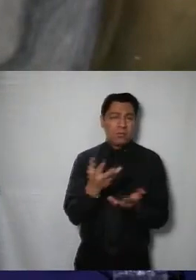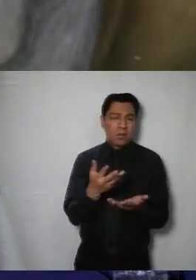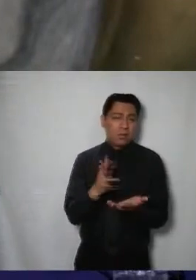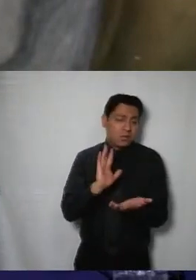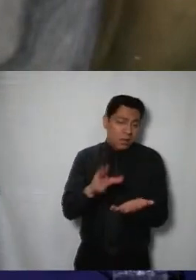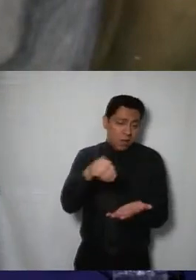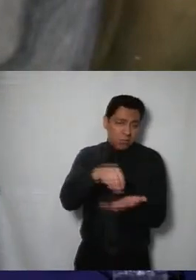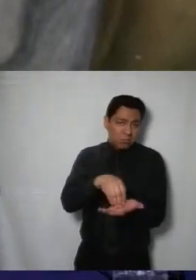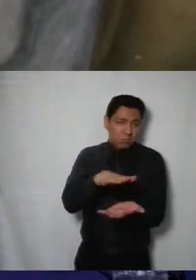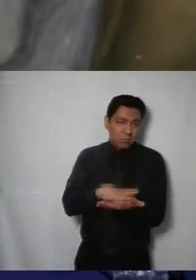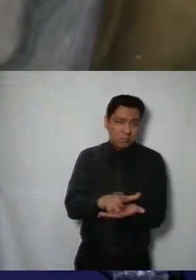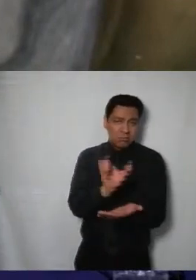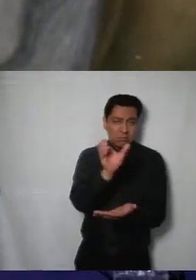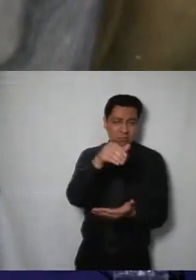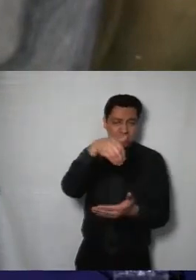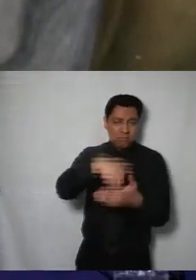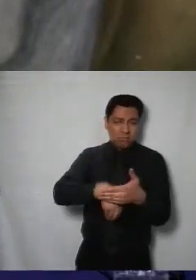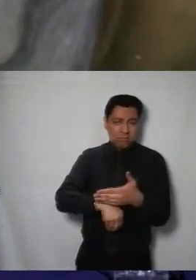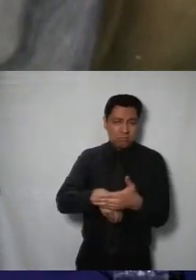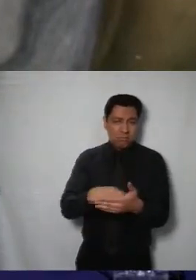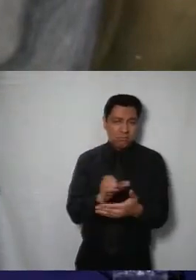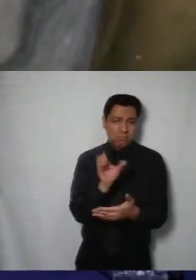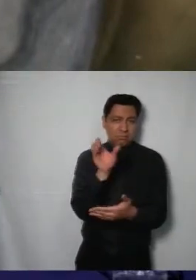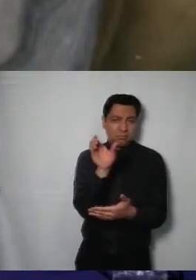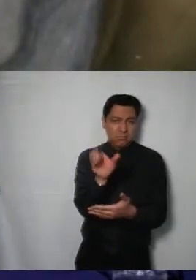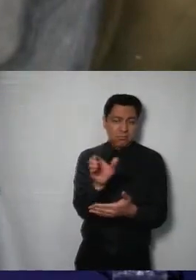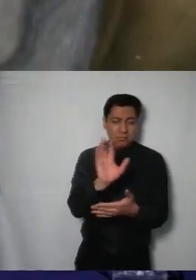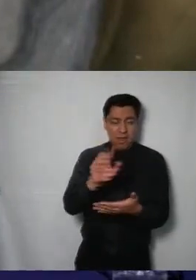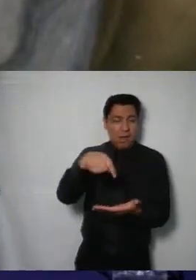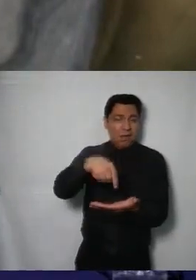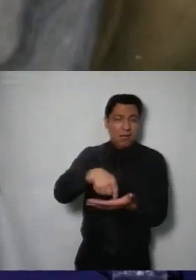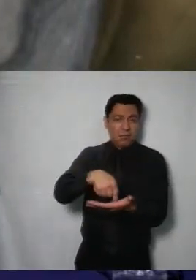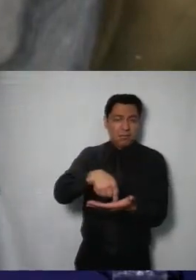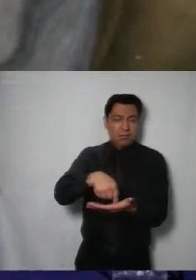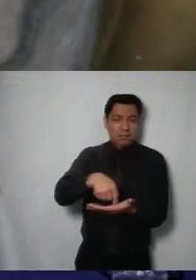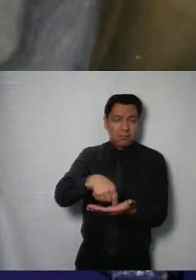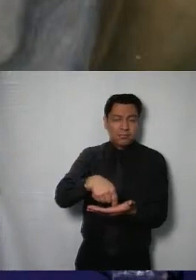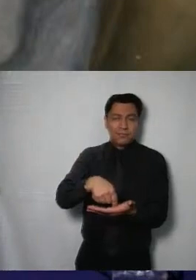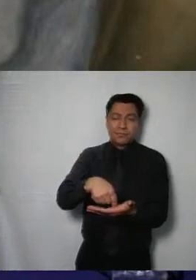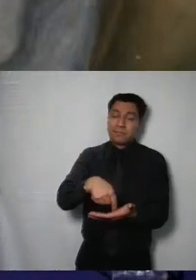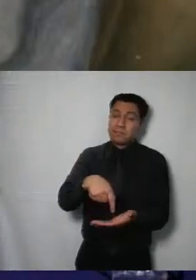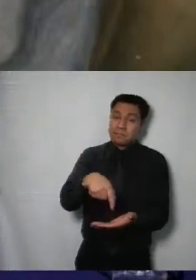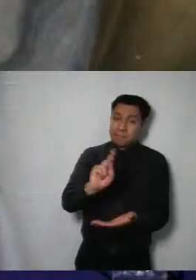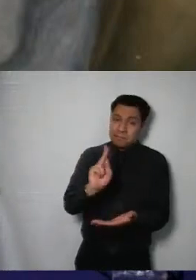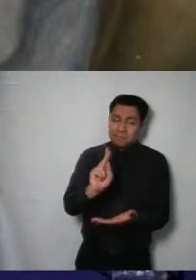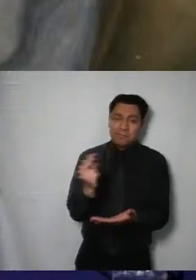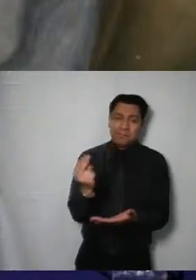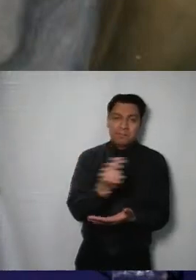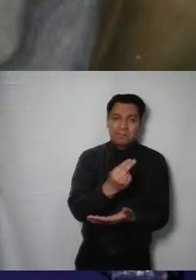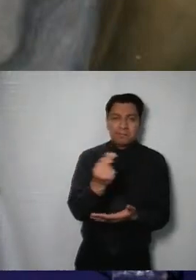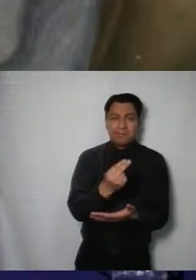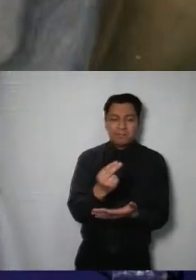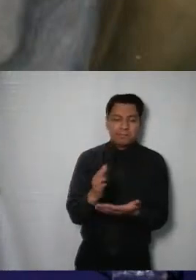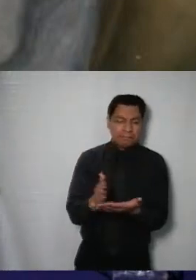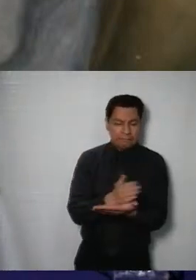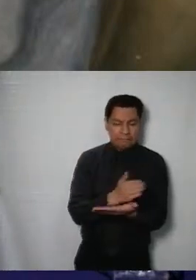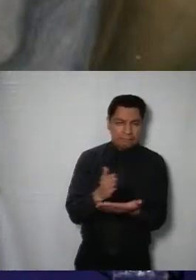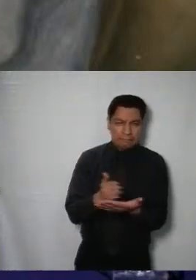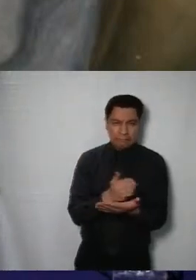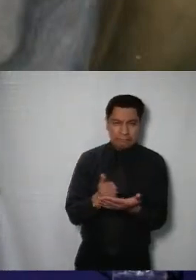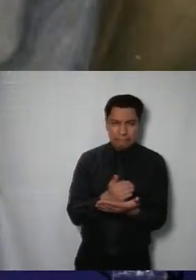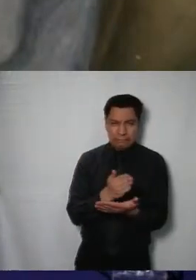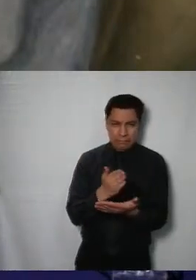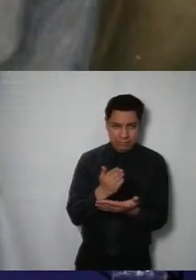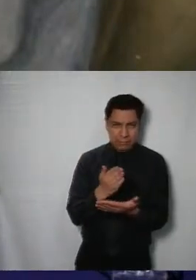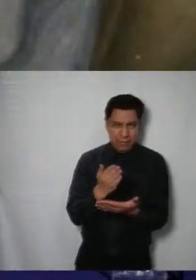se encuentra en el expediente. Sin embargo desde nuestro punto de vista lo conducente sería estudiar el fondo de la respuesta